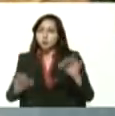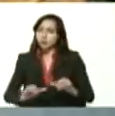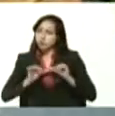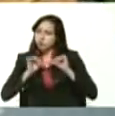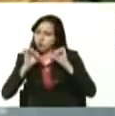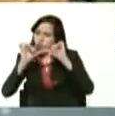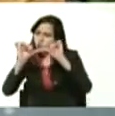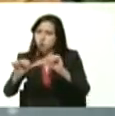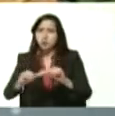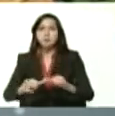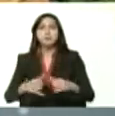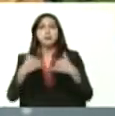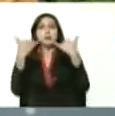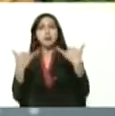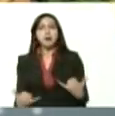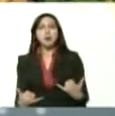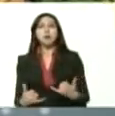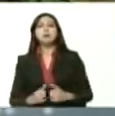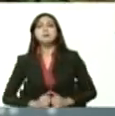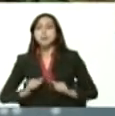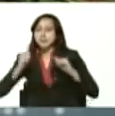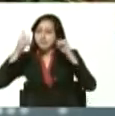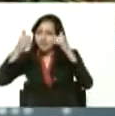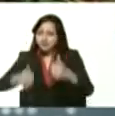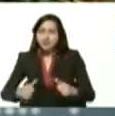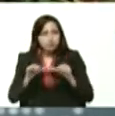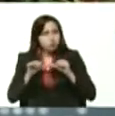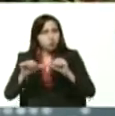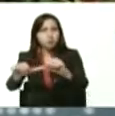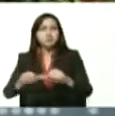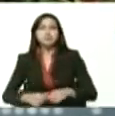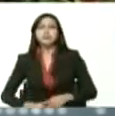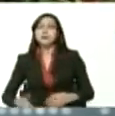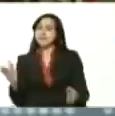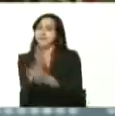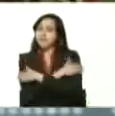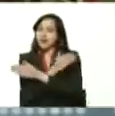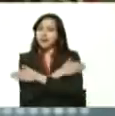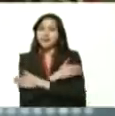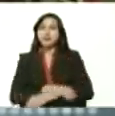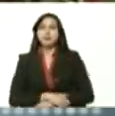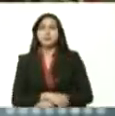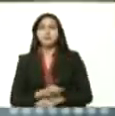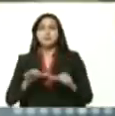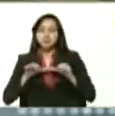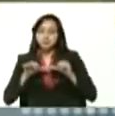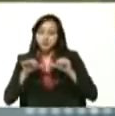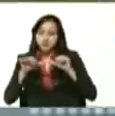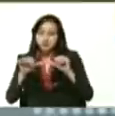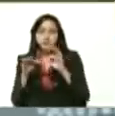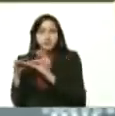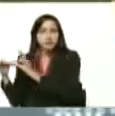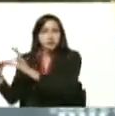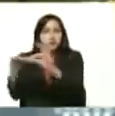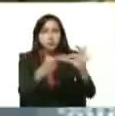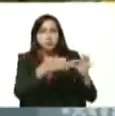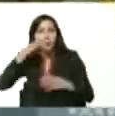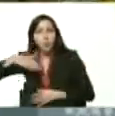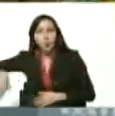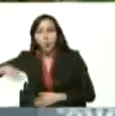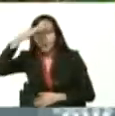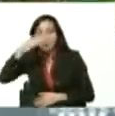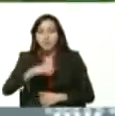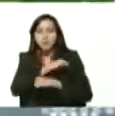avanzando estamos el 12 de mayo a seguir avanzando los felicito sigan en perfecta unión cívico-militar